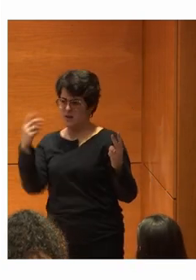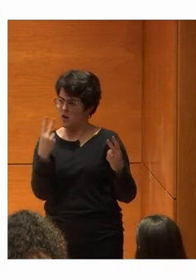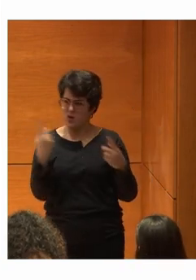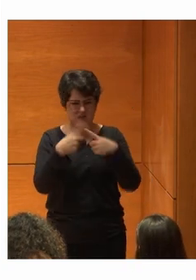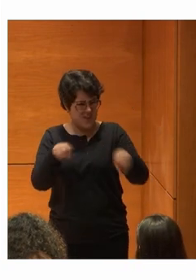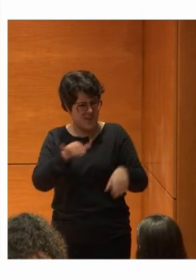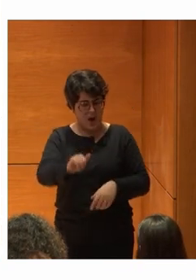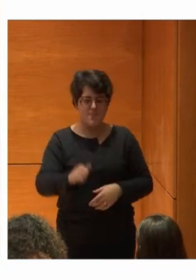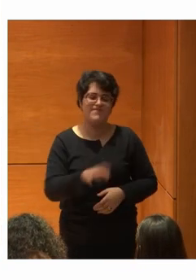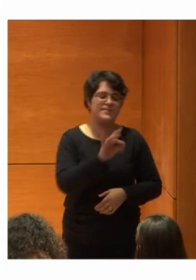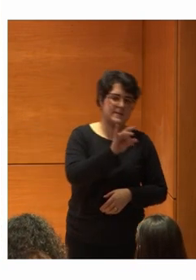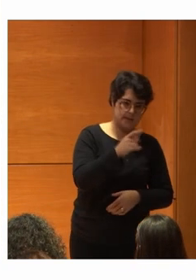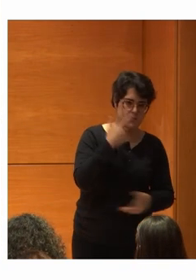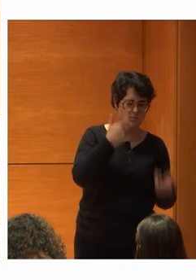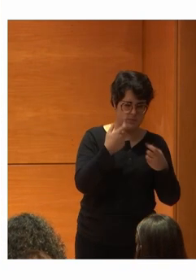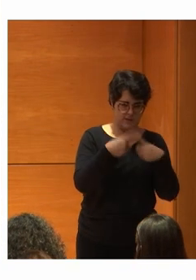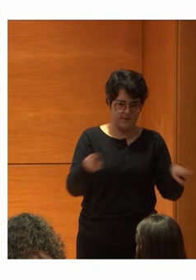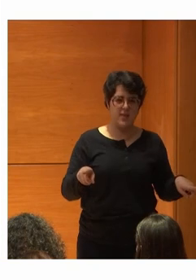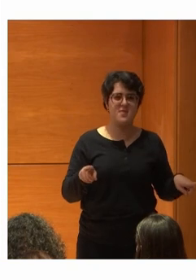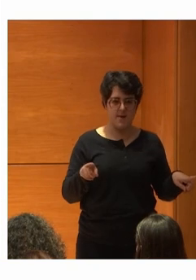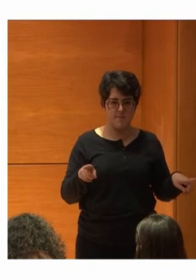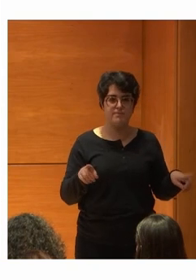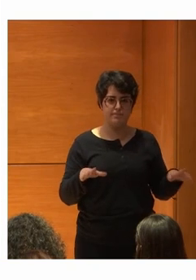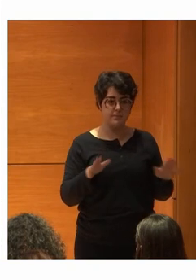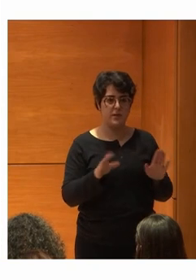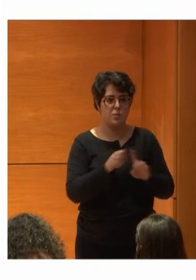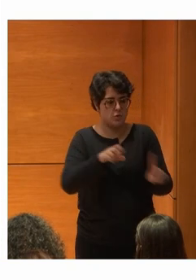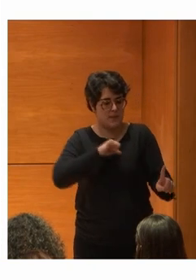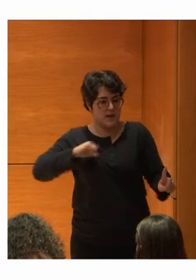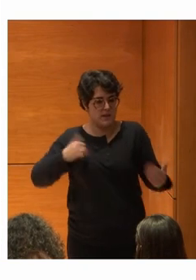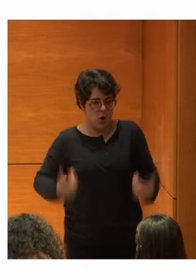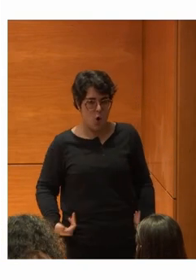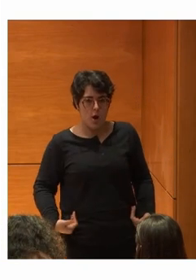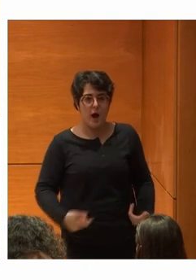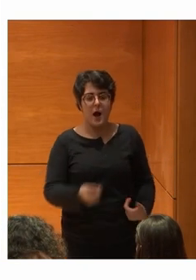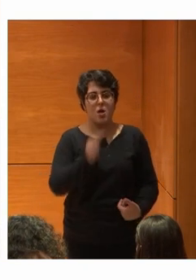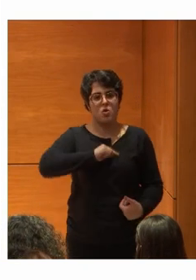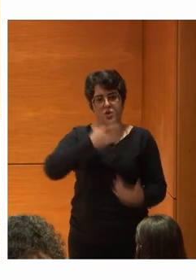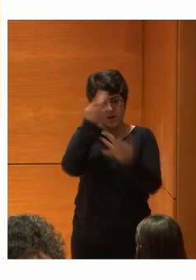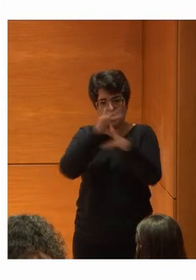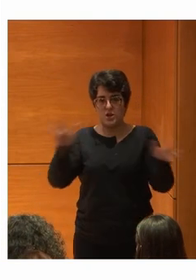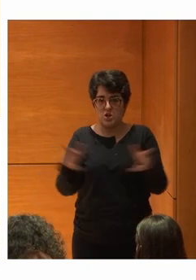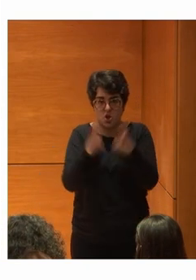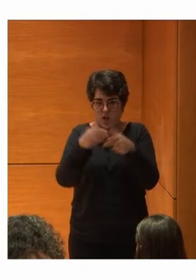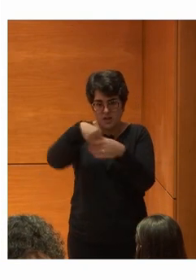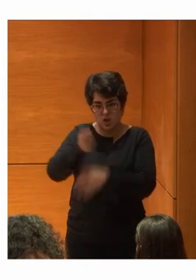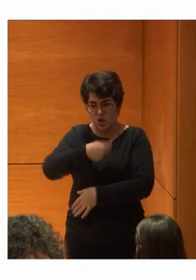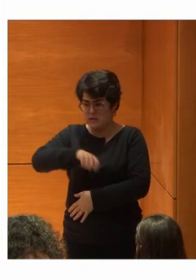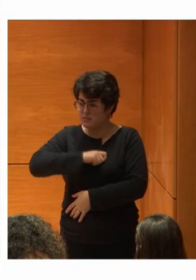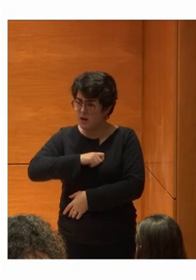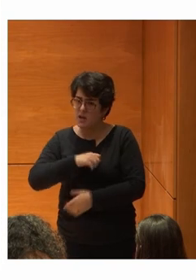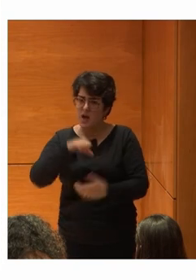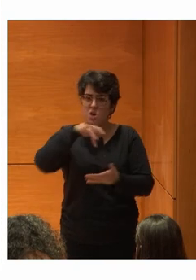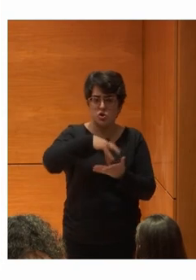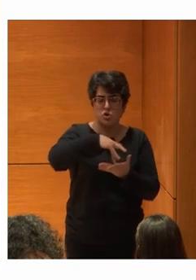Sí Sí que es verdad Que se nota mucha diferencia Pero a nivel personal Quiero decir La conciencia social Que hay en España No está en